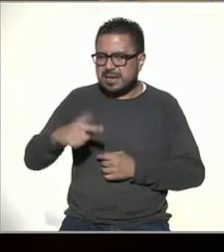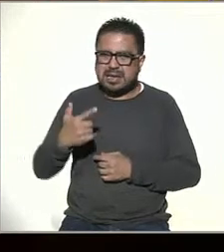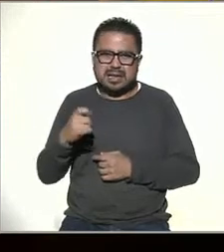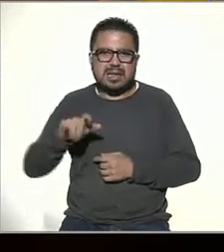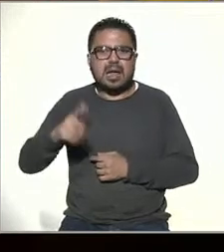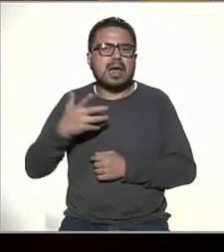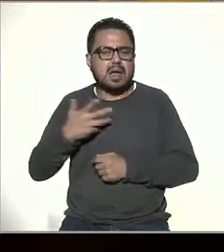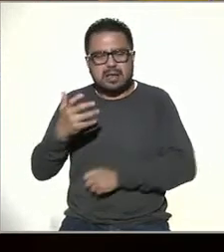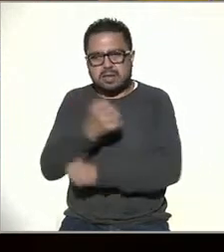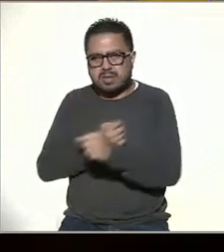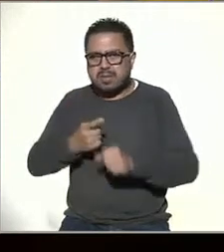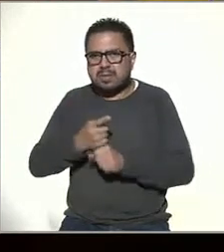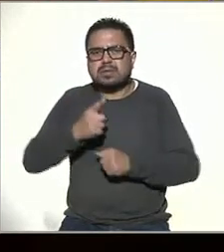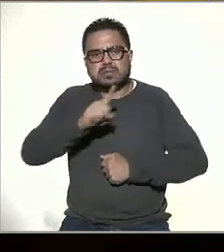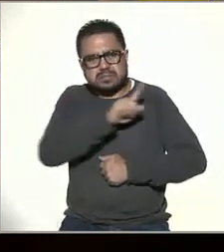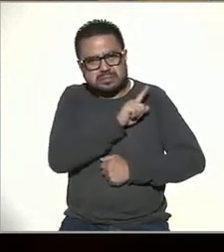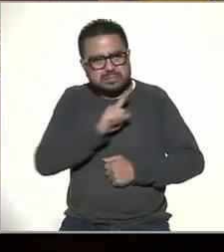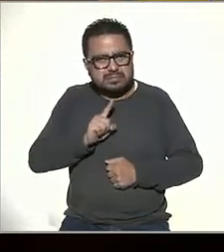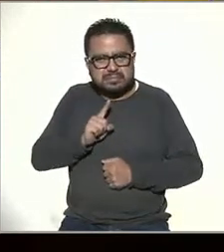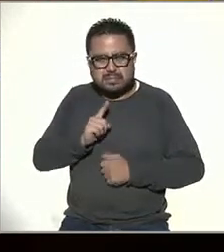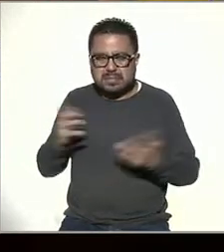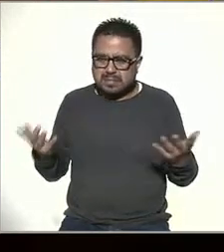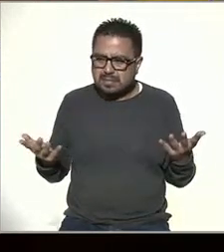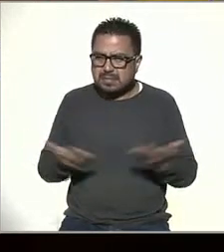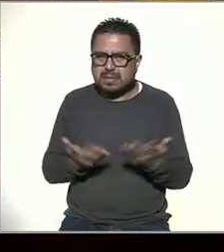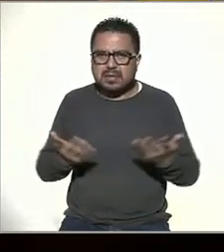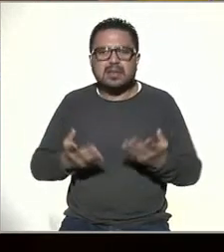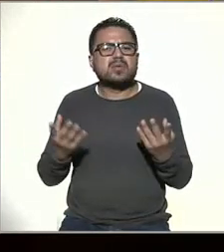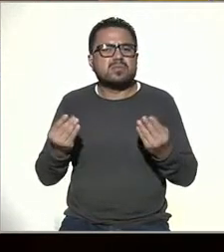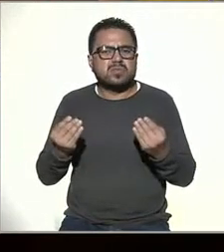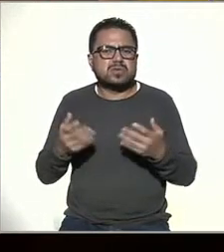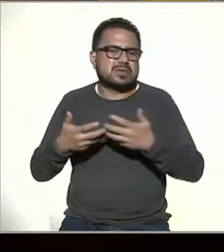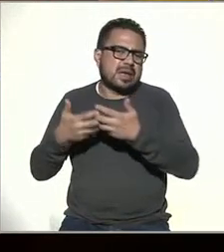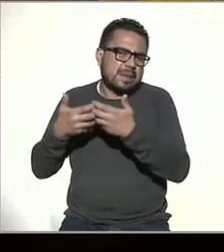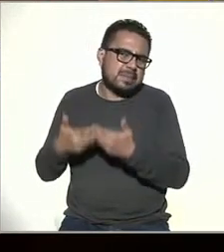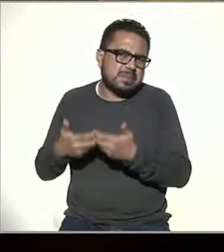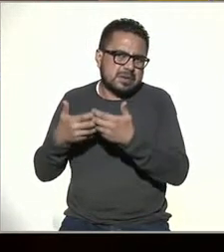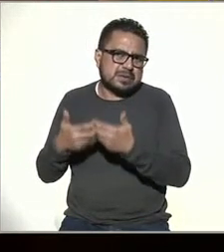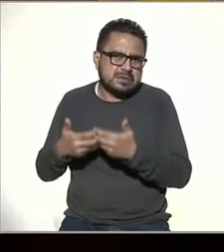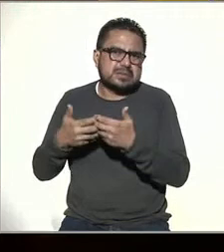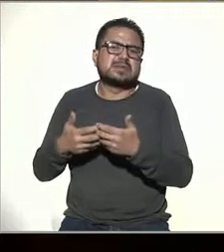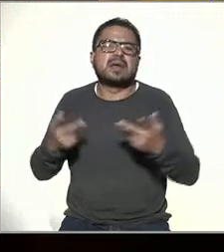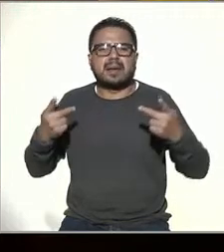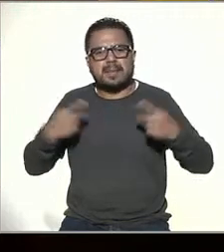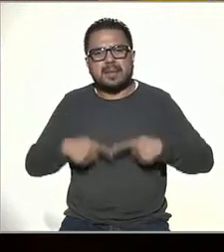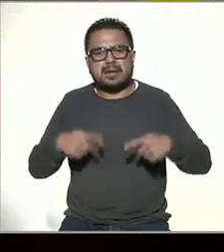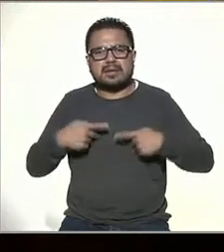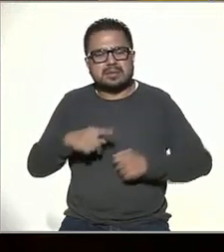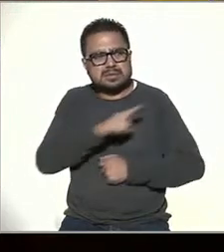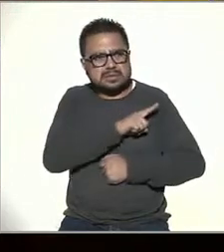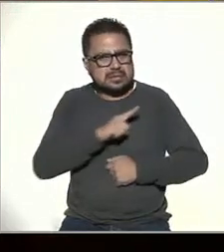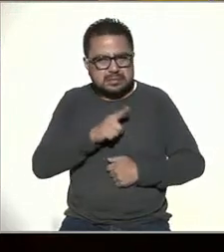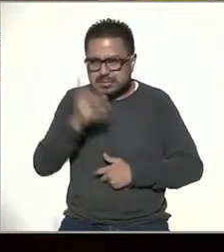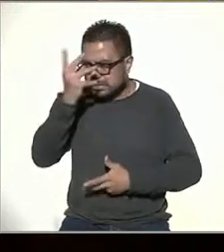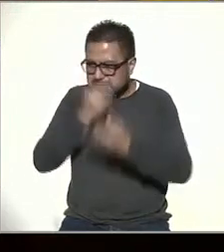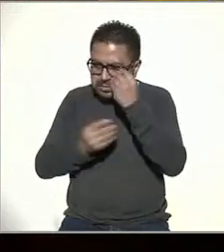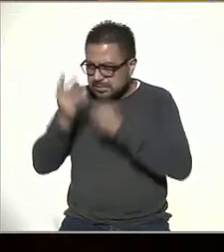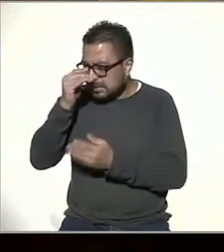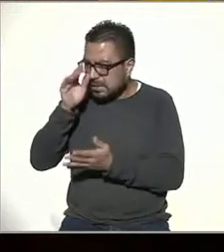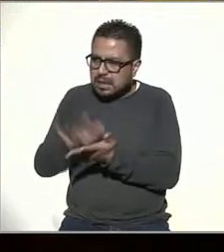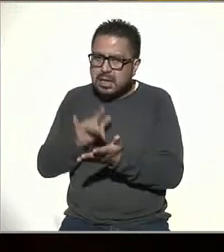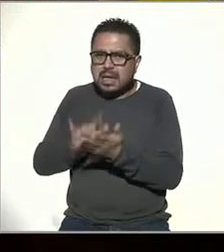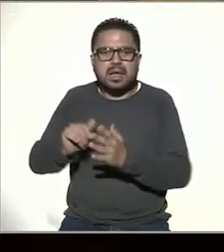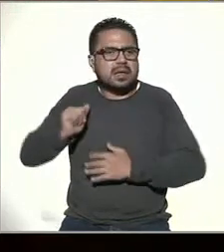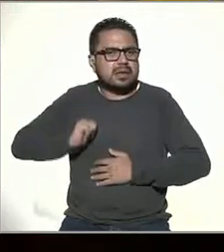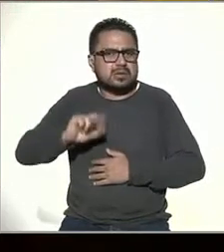oportunidades que se tienen que hacer, y muchas empresas y personas tuvimos que aprender cosas que antes